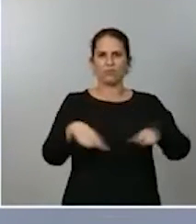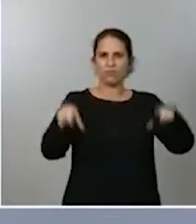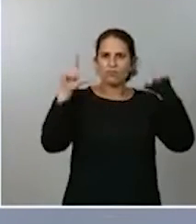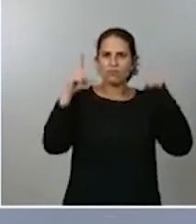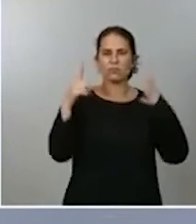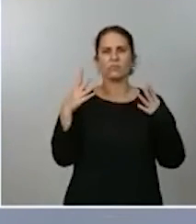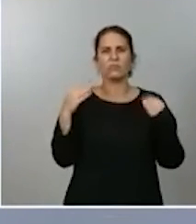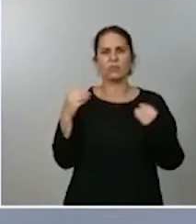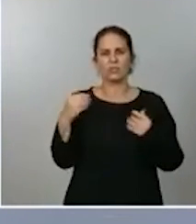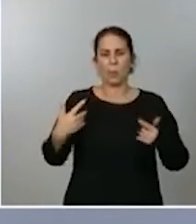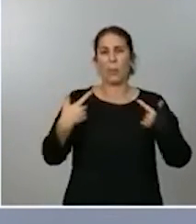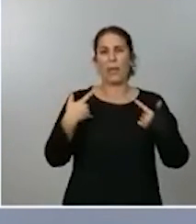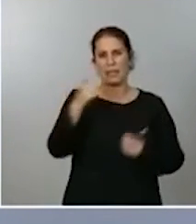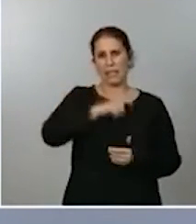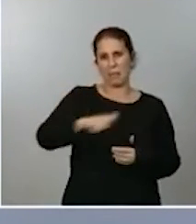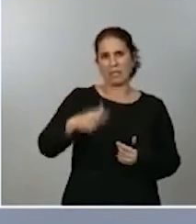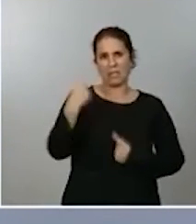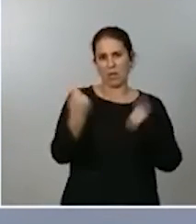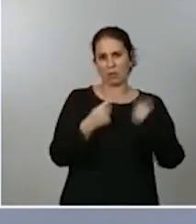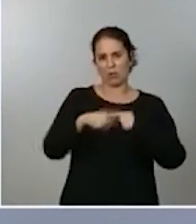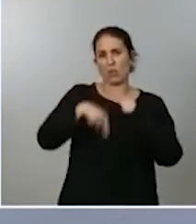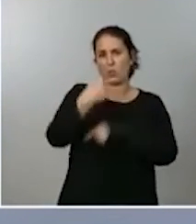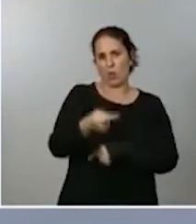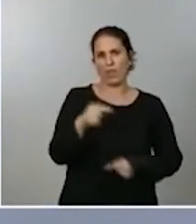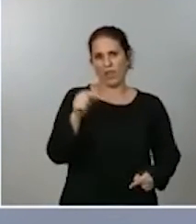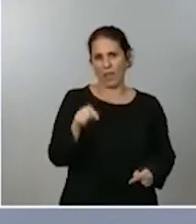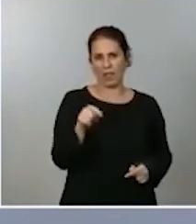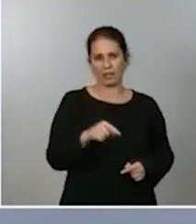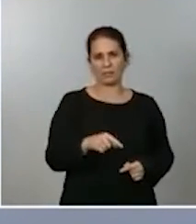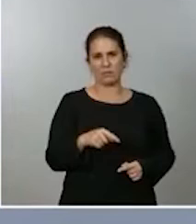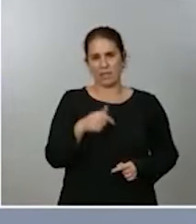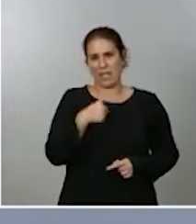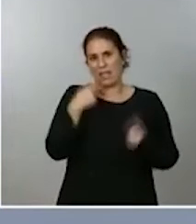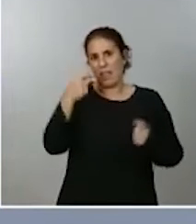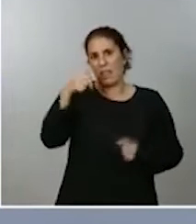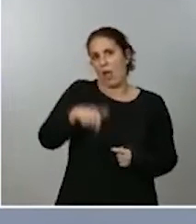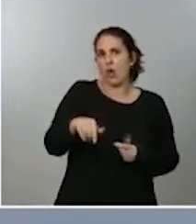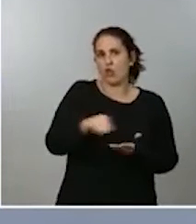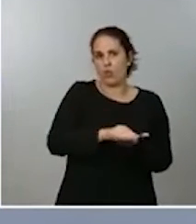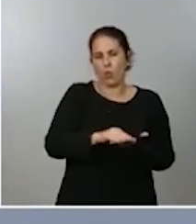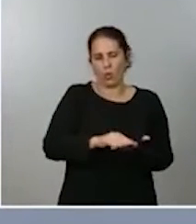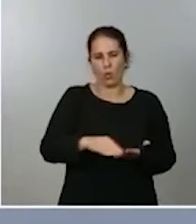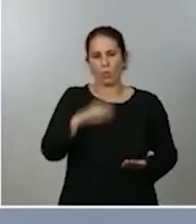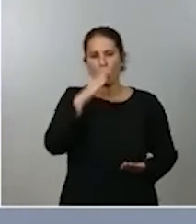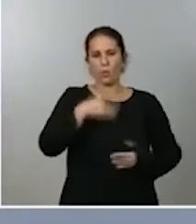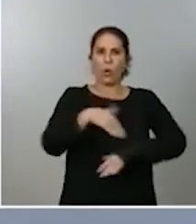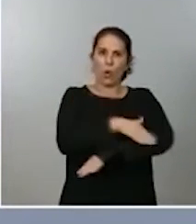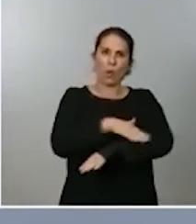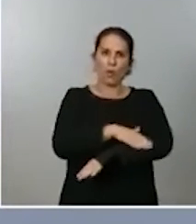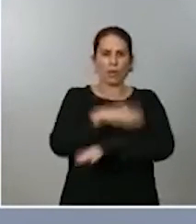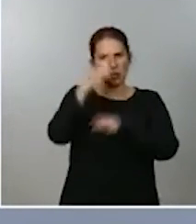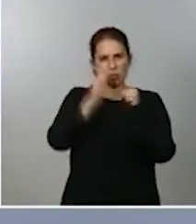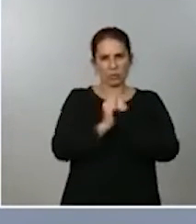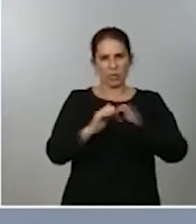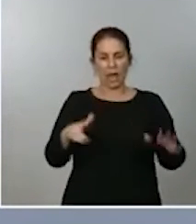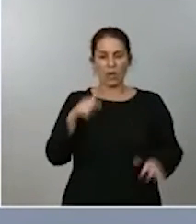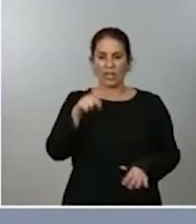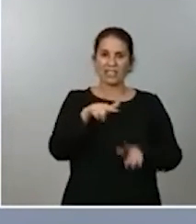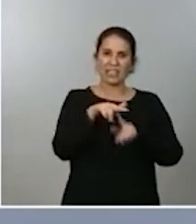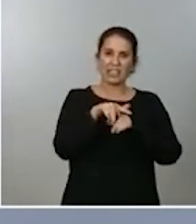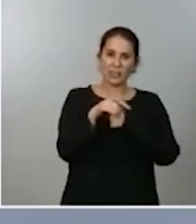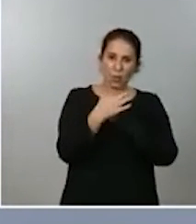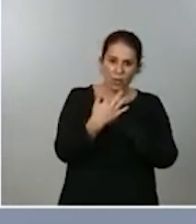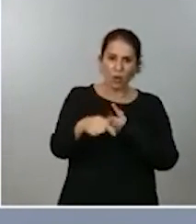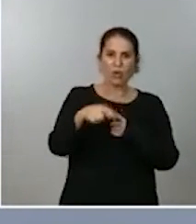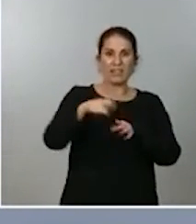víctimas de algunas de estas consecuencias que hoy tratamos de paliar, porque desde este Gobierno tenemos claro que ante este tipo de fenómenos hay que